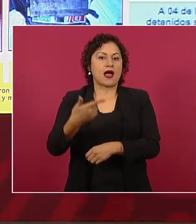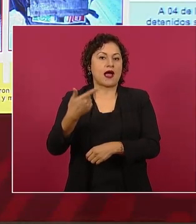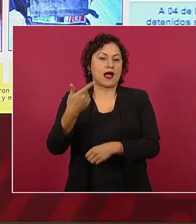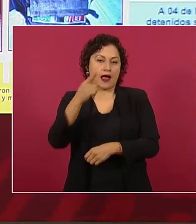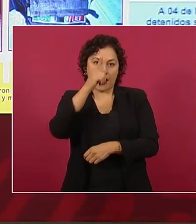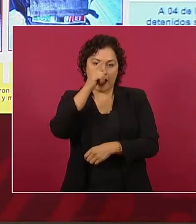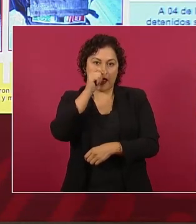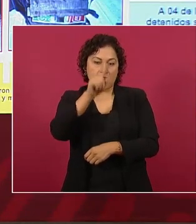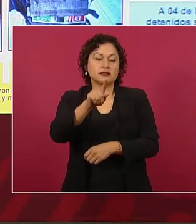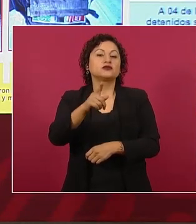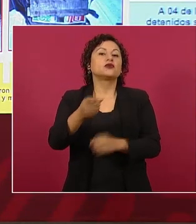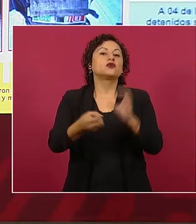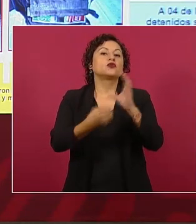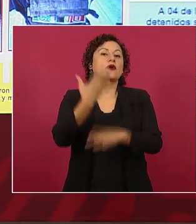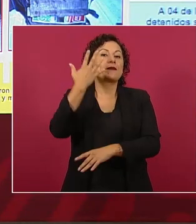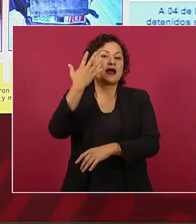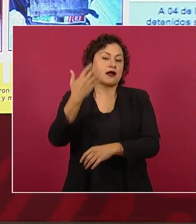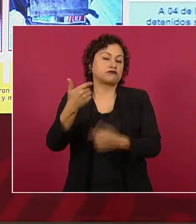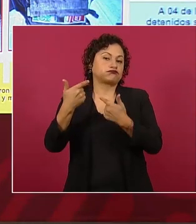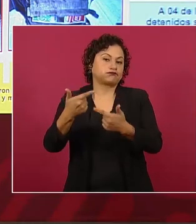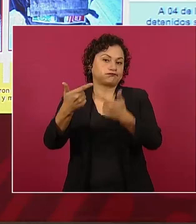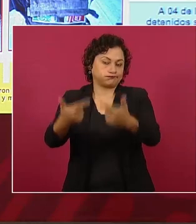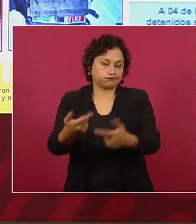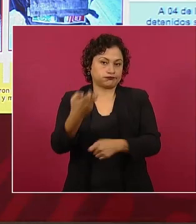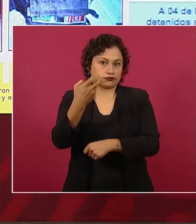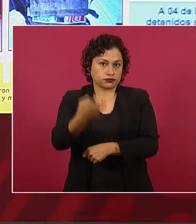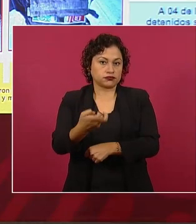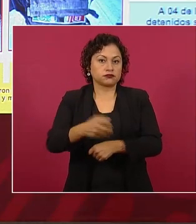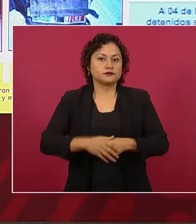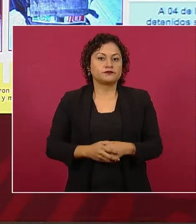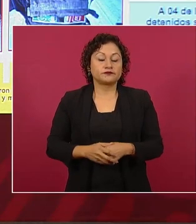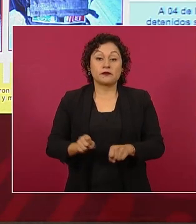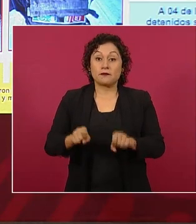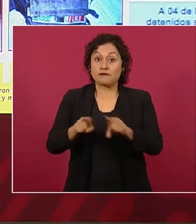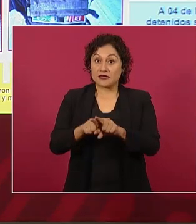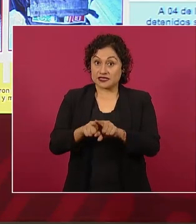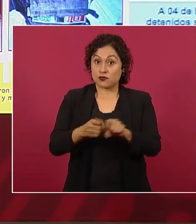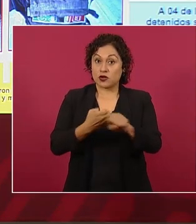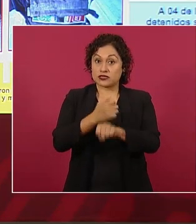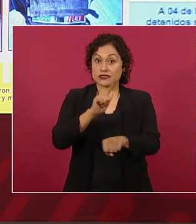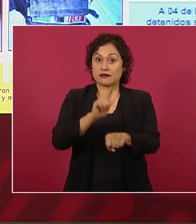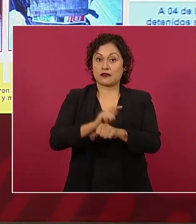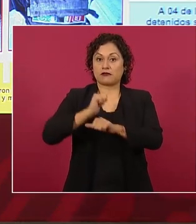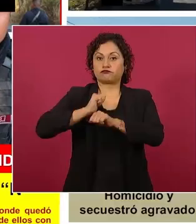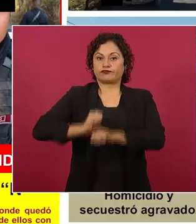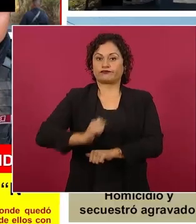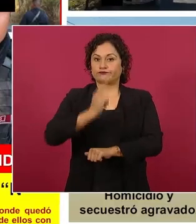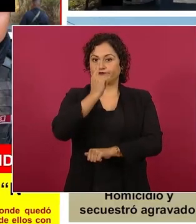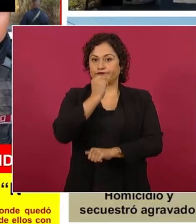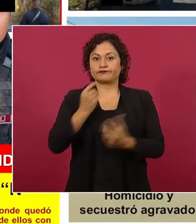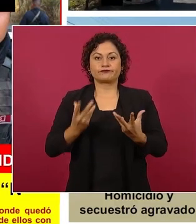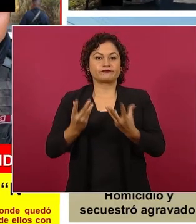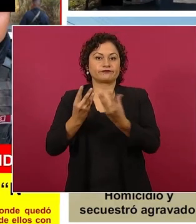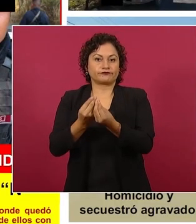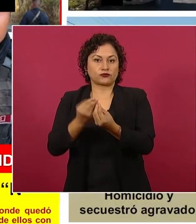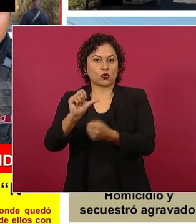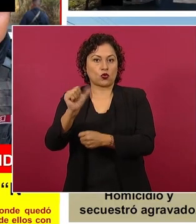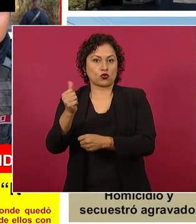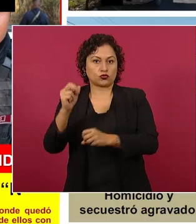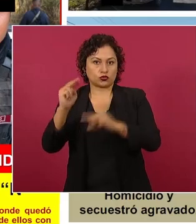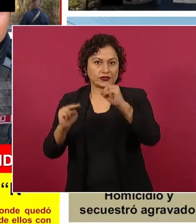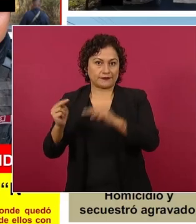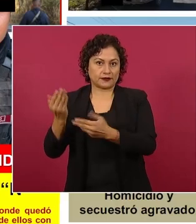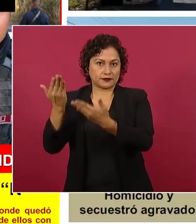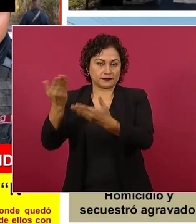fue una acción coordinada por la Fiscalía General del Estado, en coordinación con los tres niveles de gobierno.